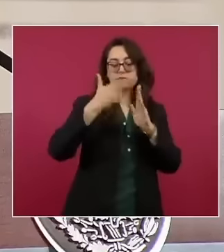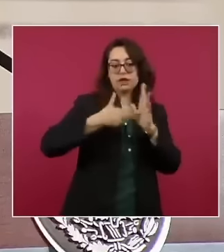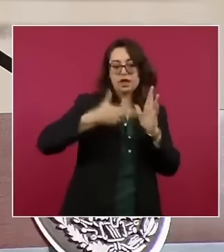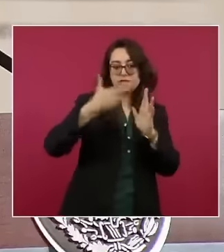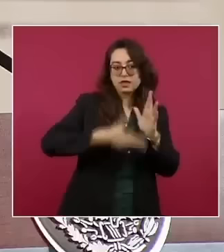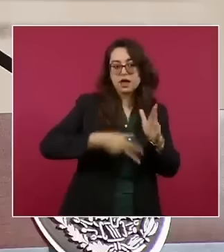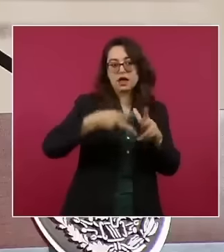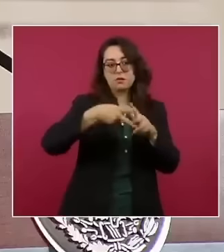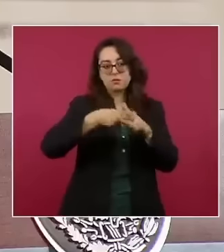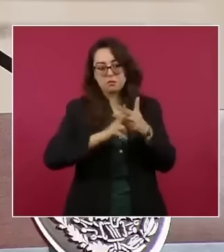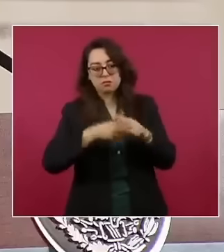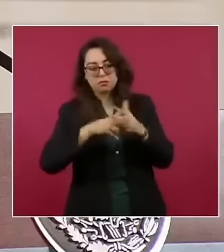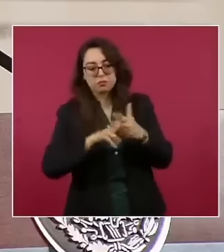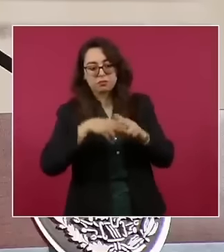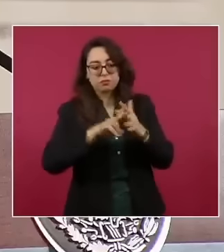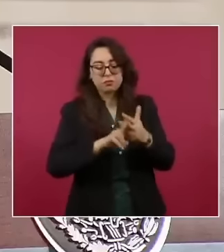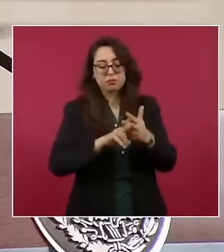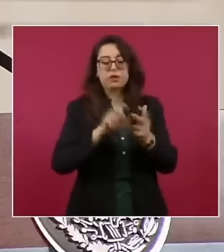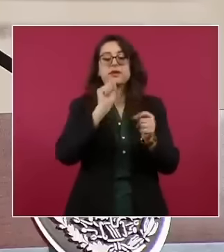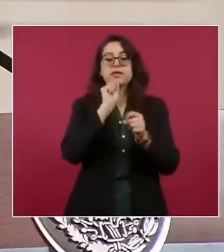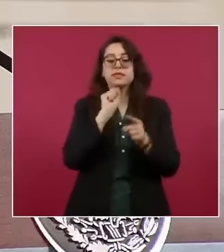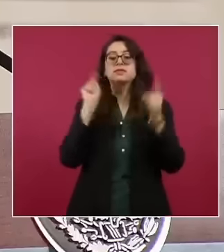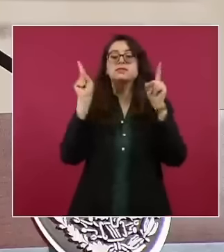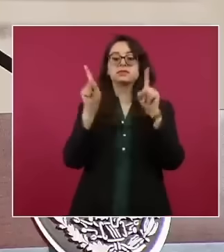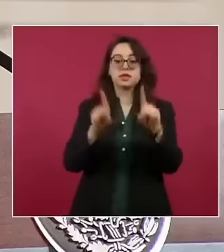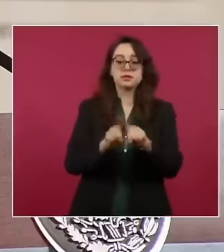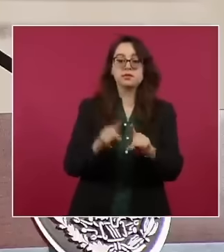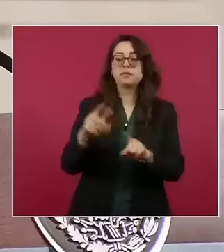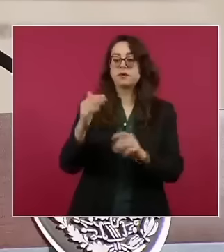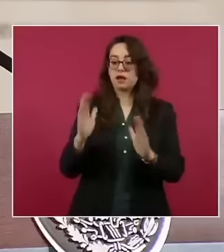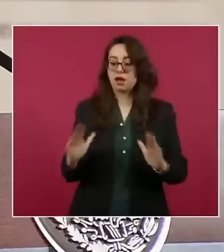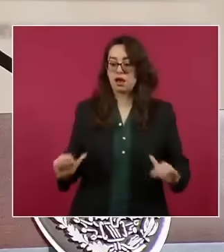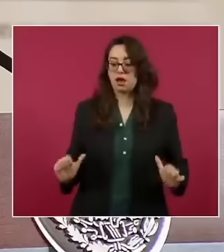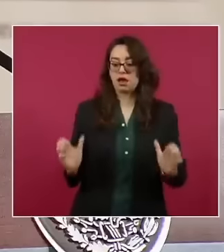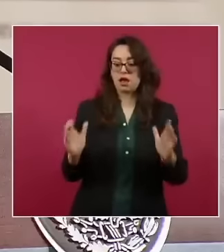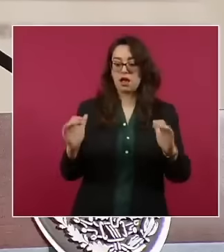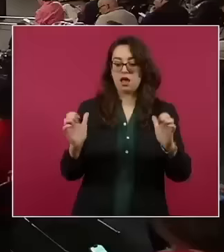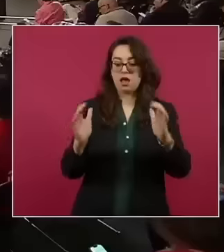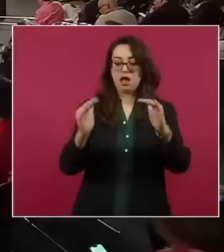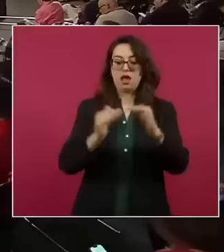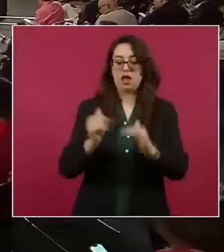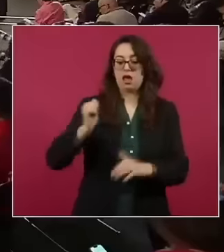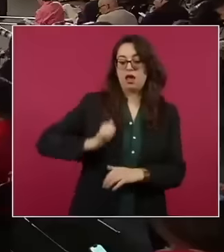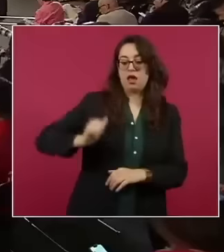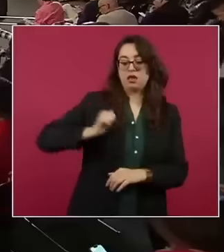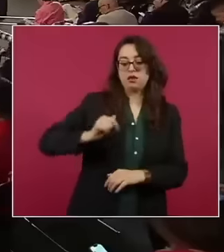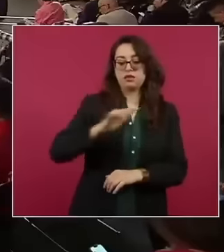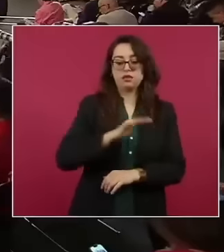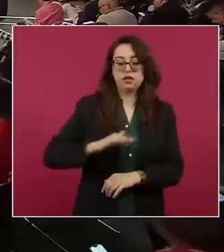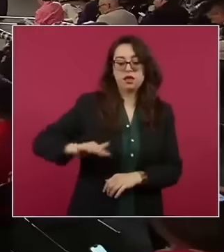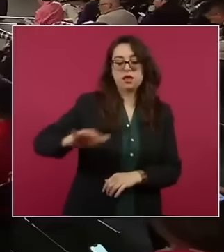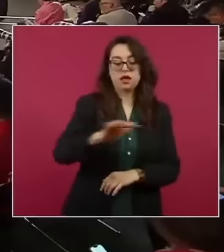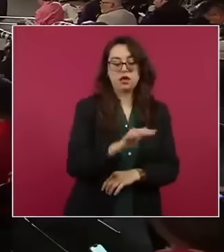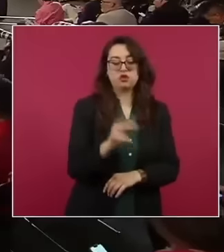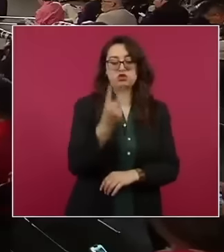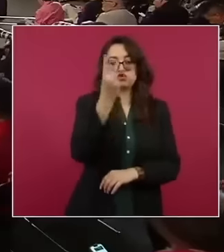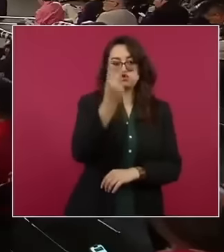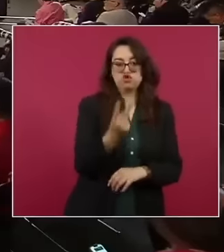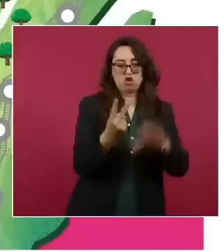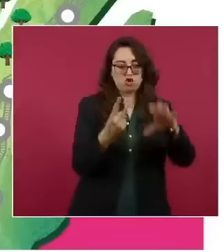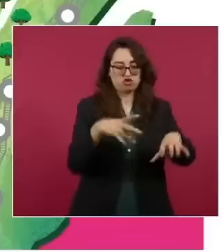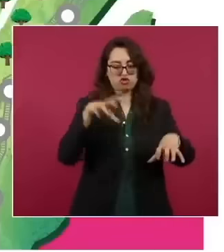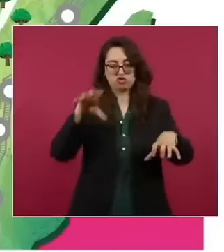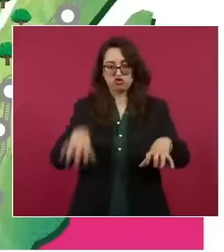En el tramo 4 se intervienen y mejoran las zonas arqueológicas de Chichén Itzá y Edbalán, donde se